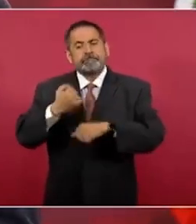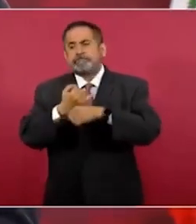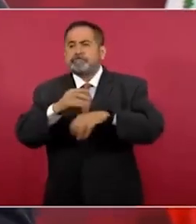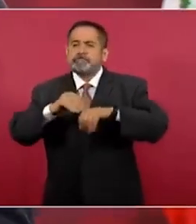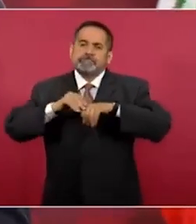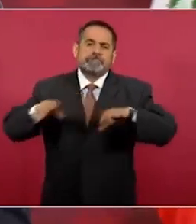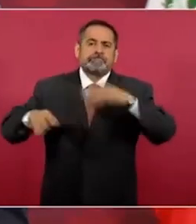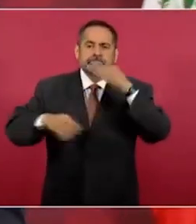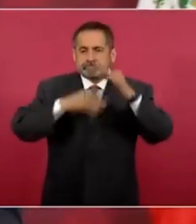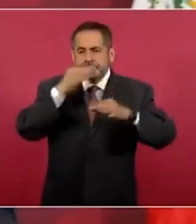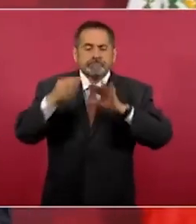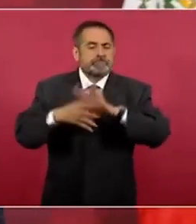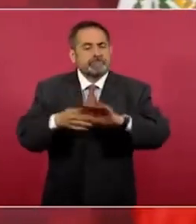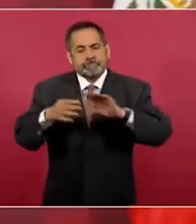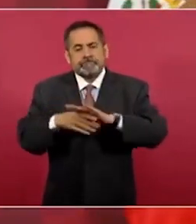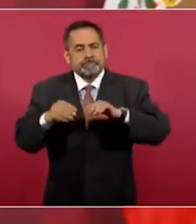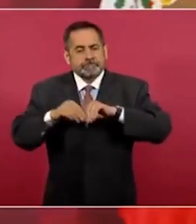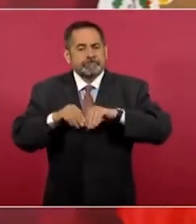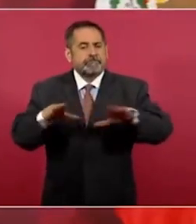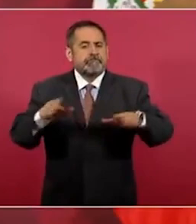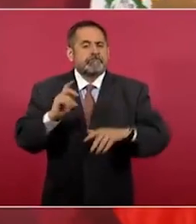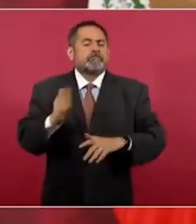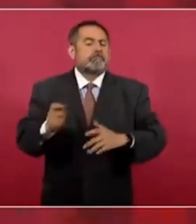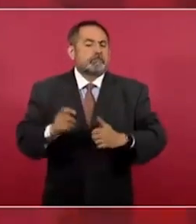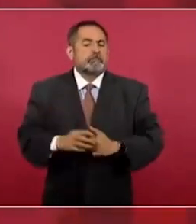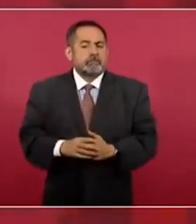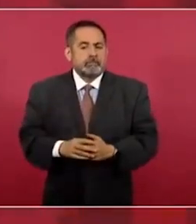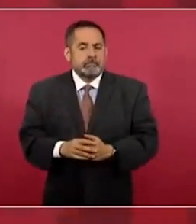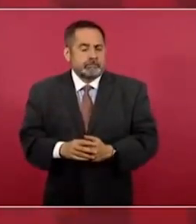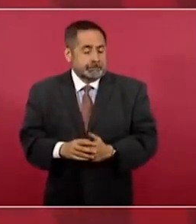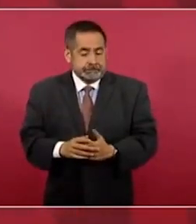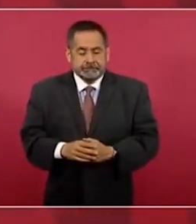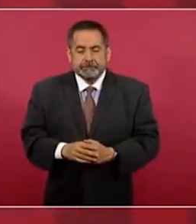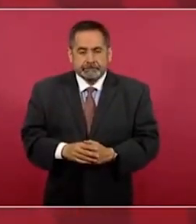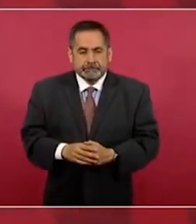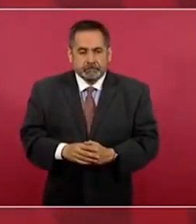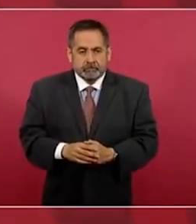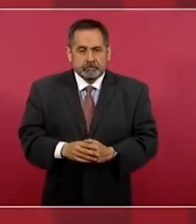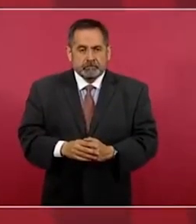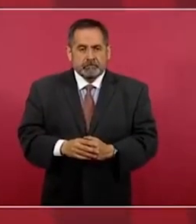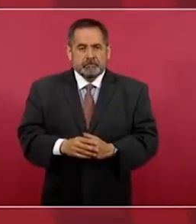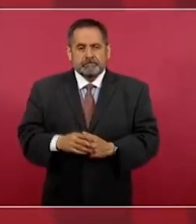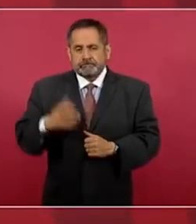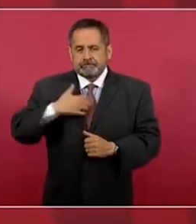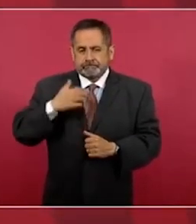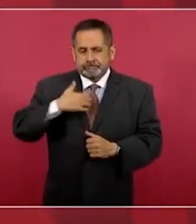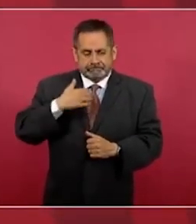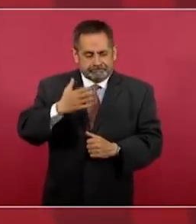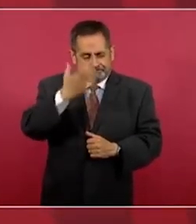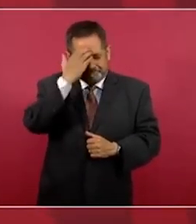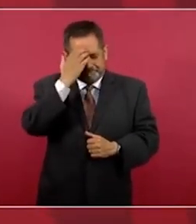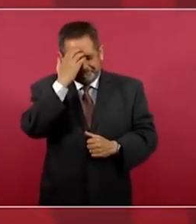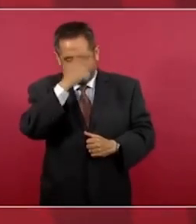porque ya los conocemos,